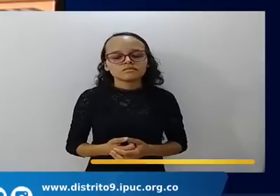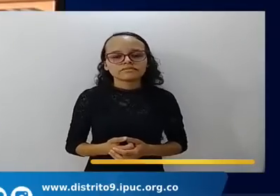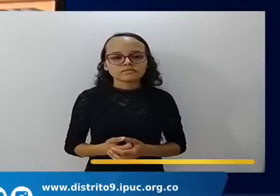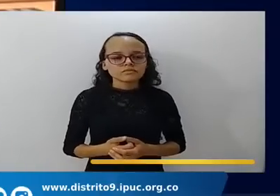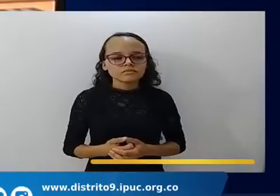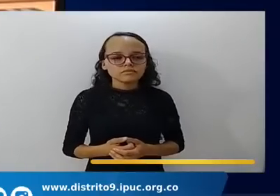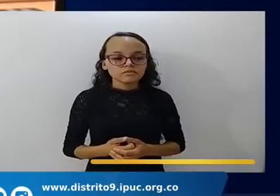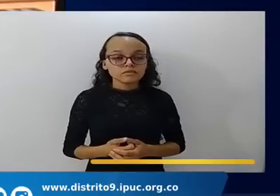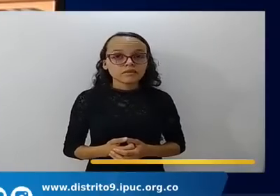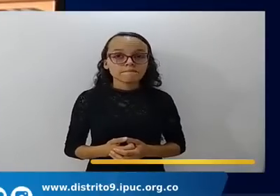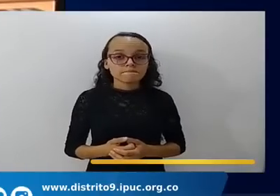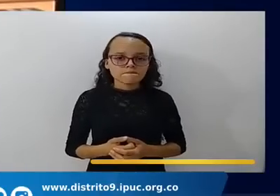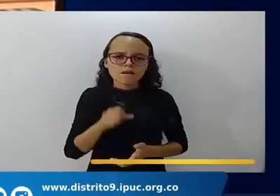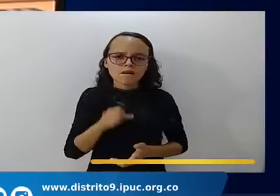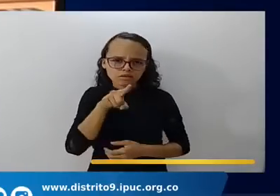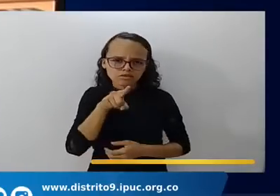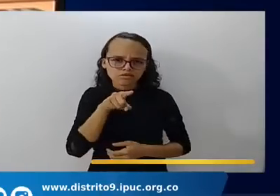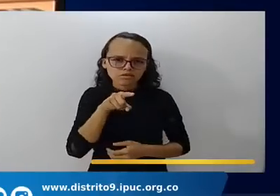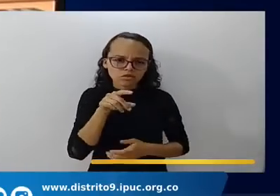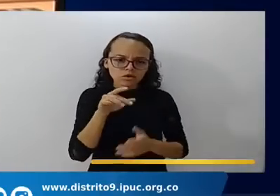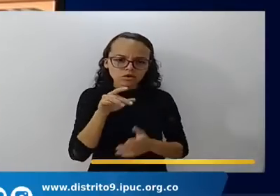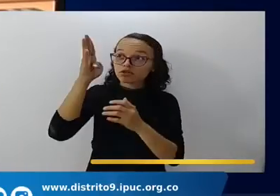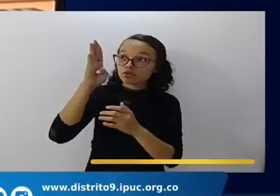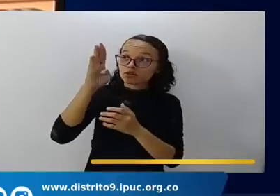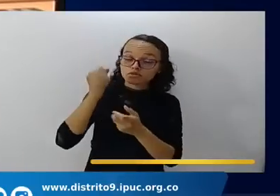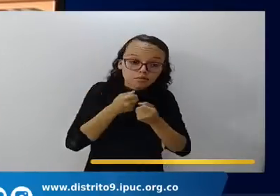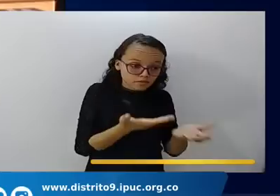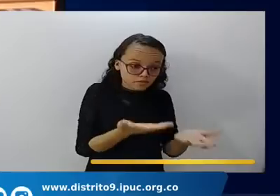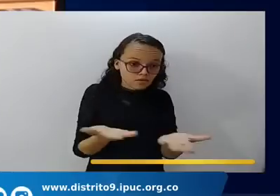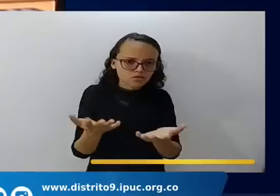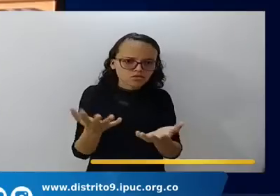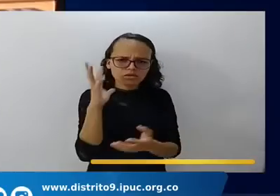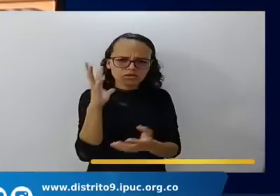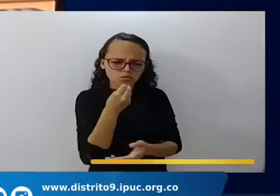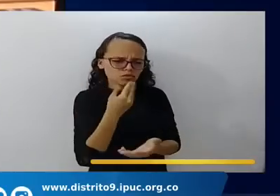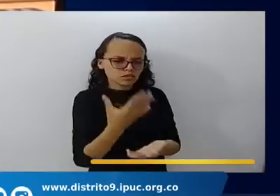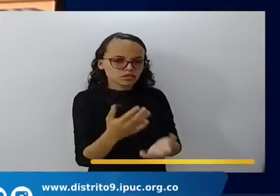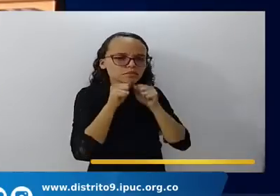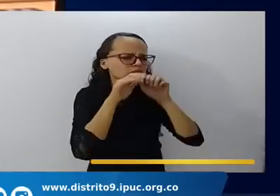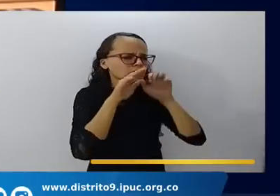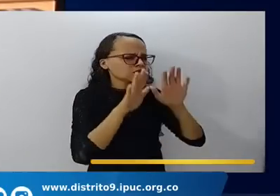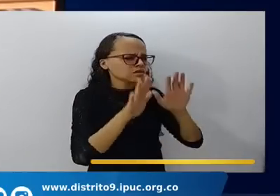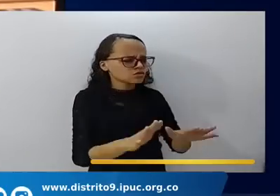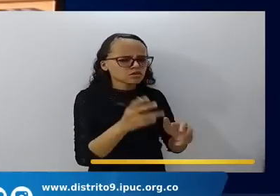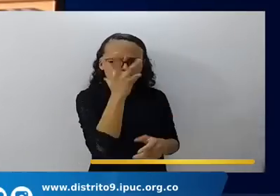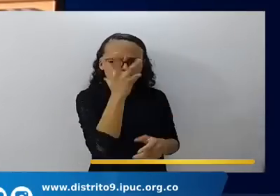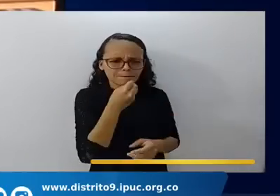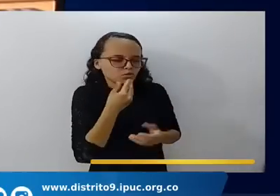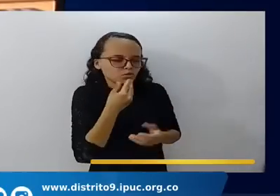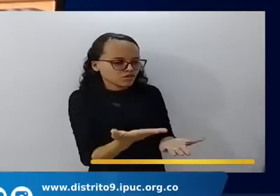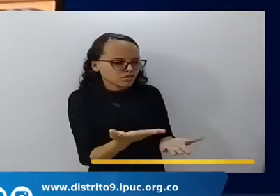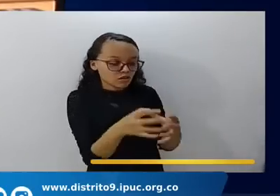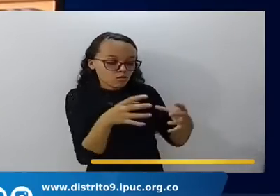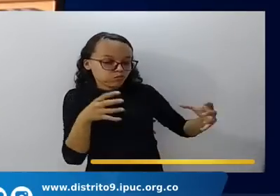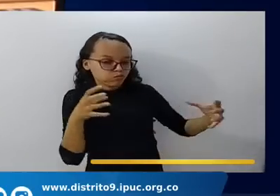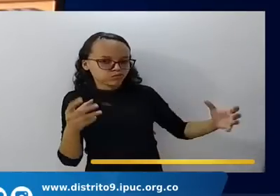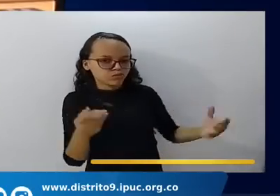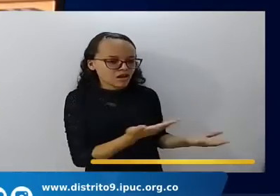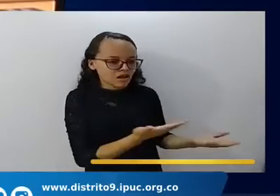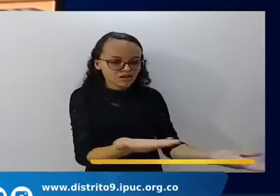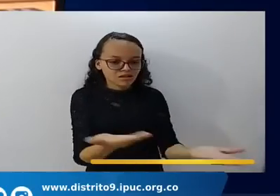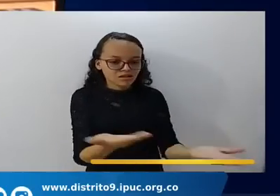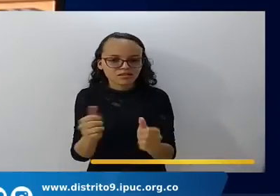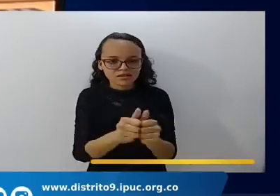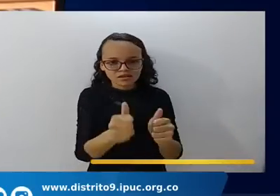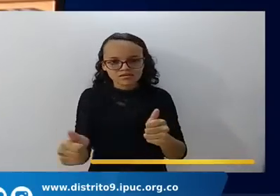El Señor te ha dado cosas aquí terrenales muy bonitas. bendiciones terrenales preciosas, abundantes, generosas.